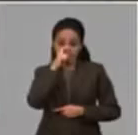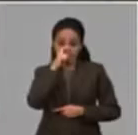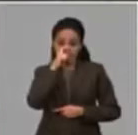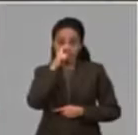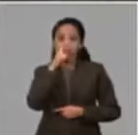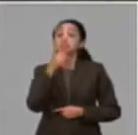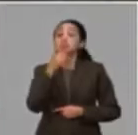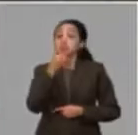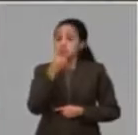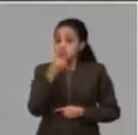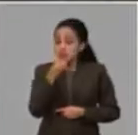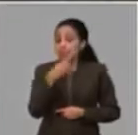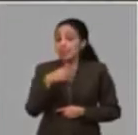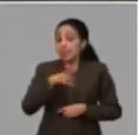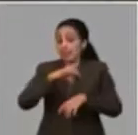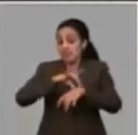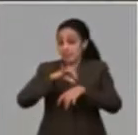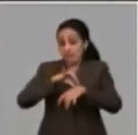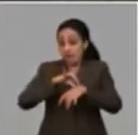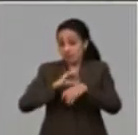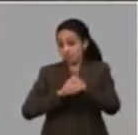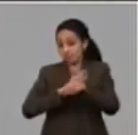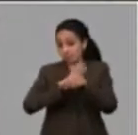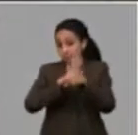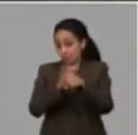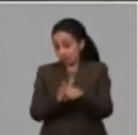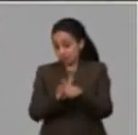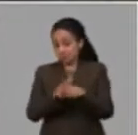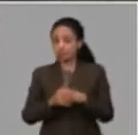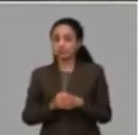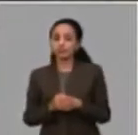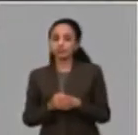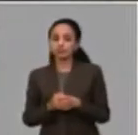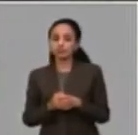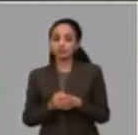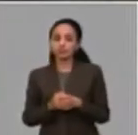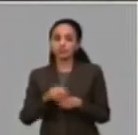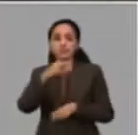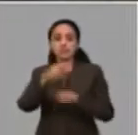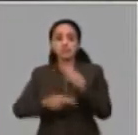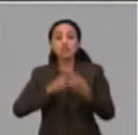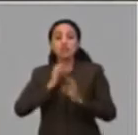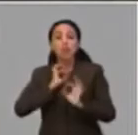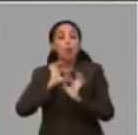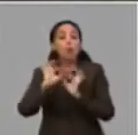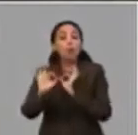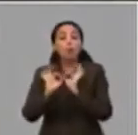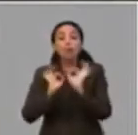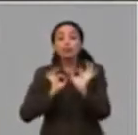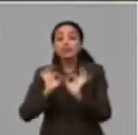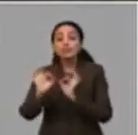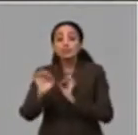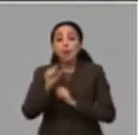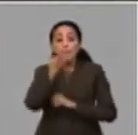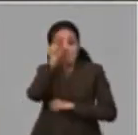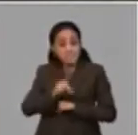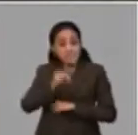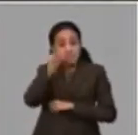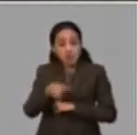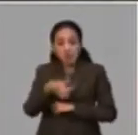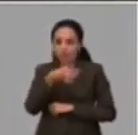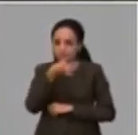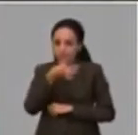proclives a enfermarse con la COVID-19. Y se ha establecido una protección para estas personas.